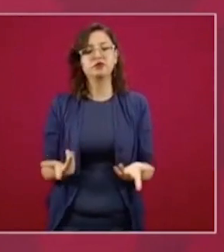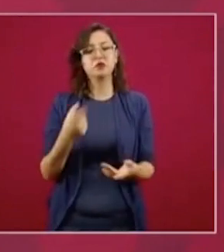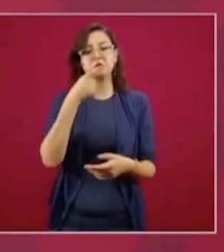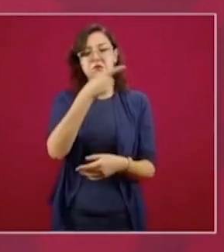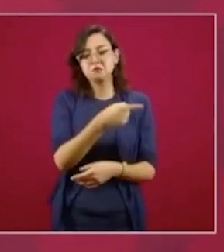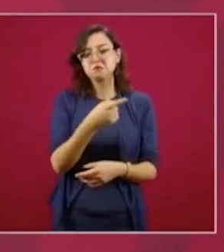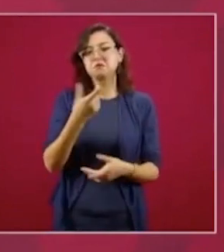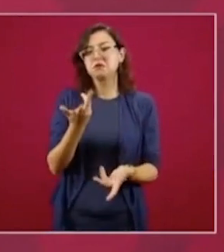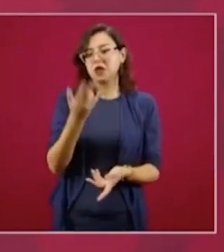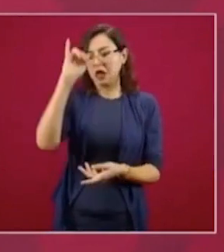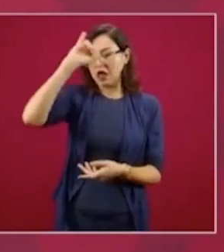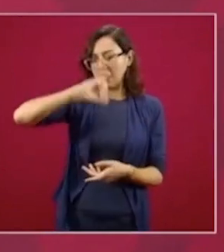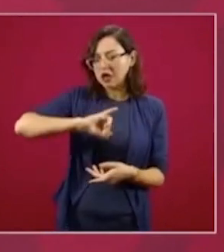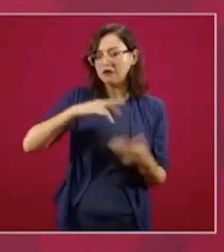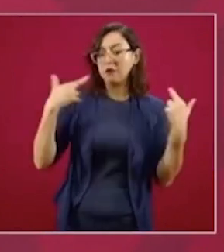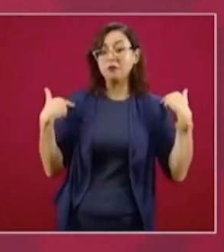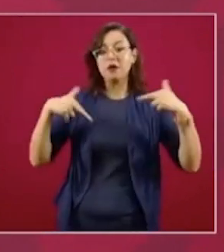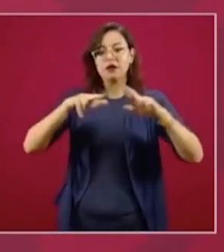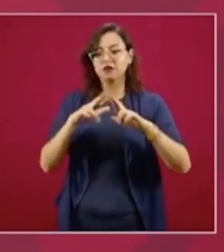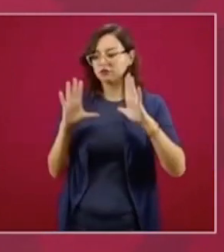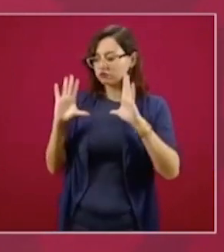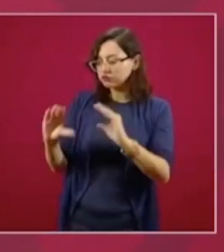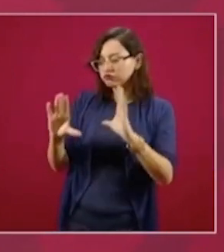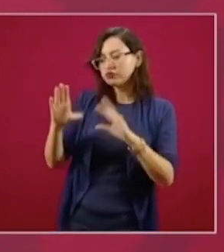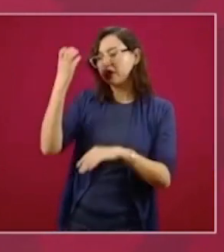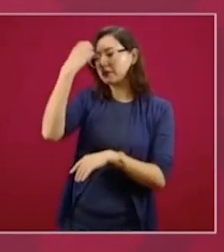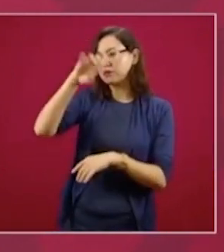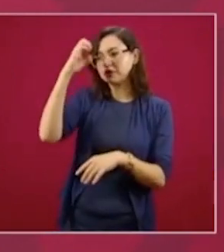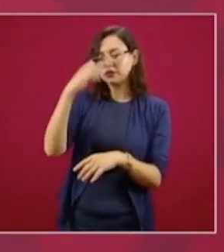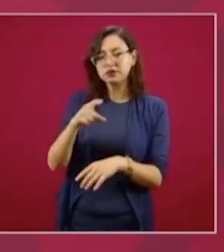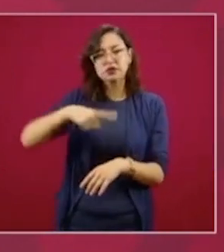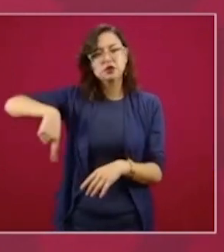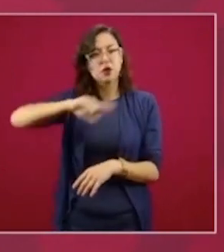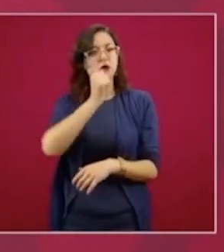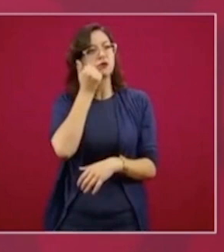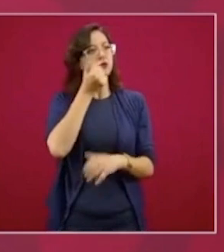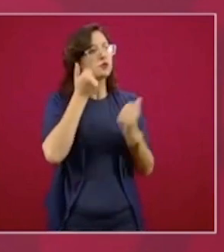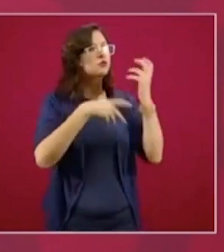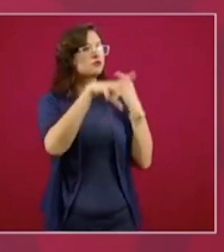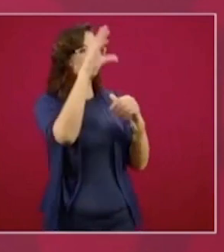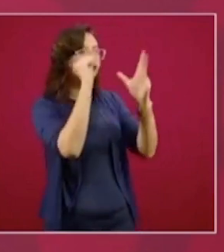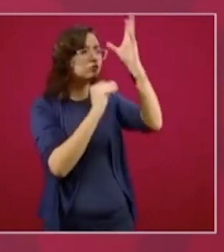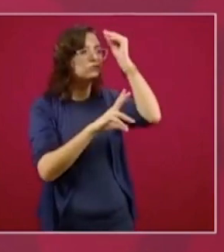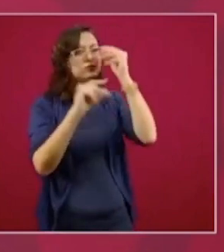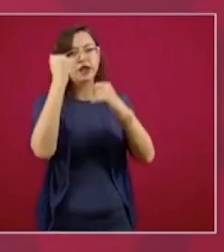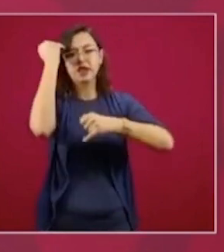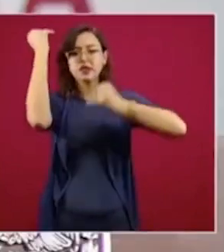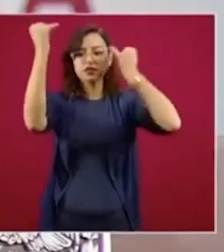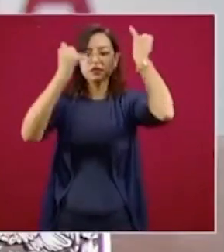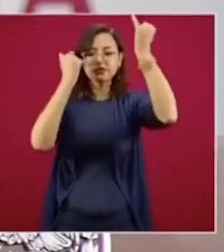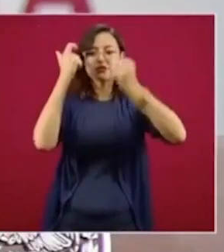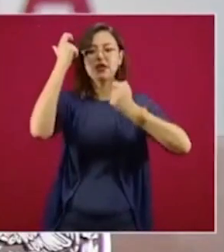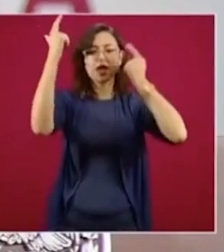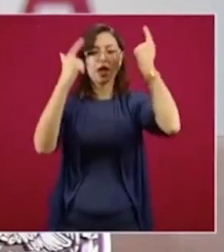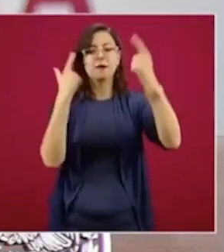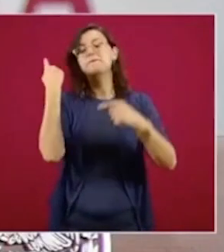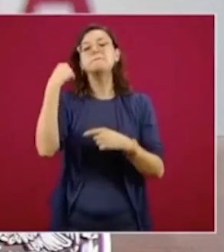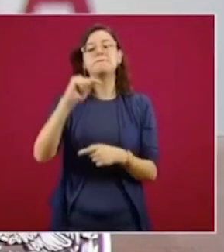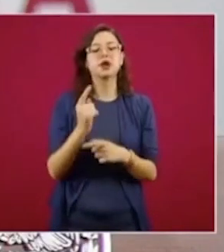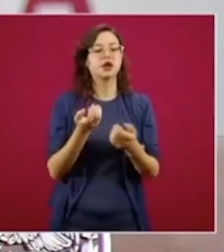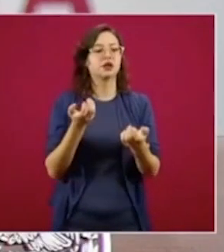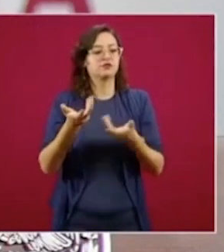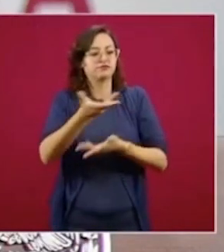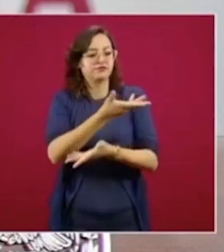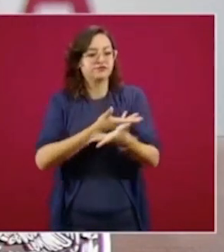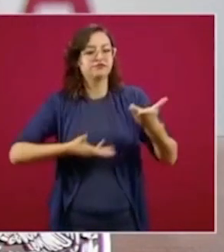oficios y su experiencia y los segundos entregan su esfuerzo, su creatividad, fortaleciendo así a las